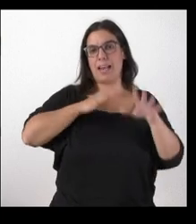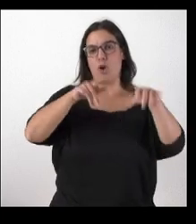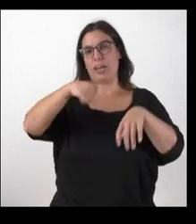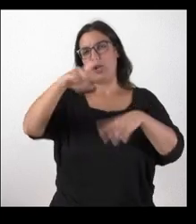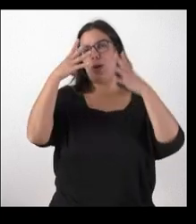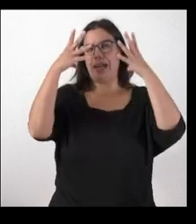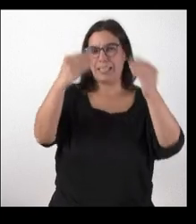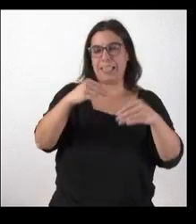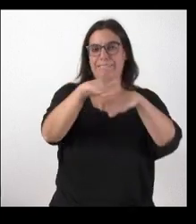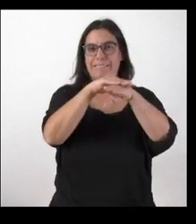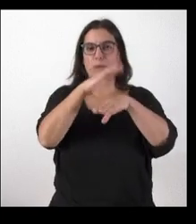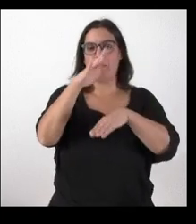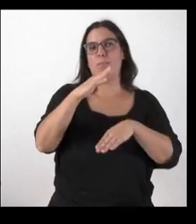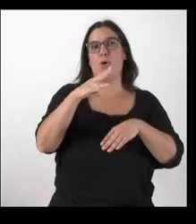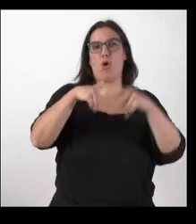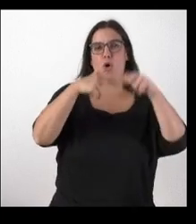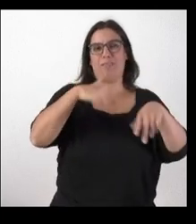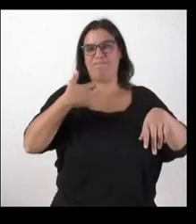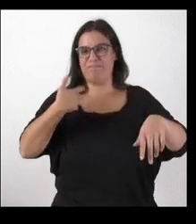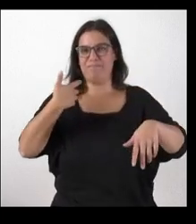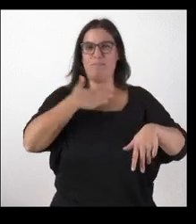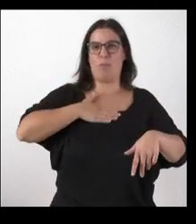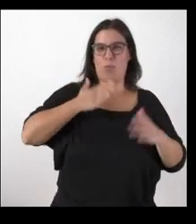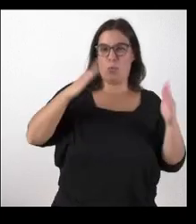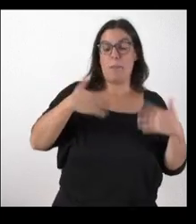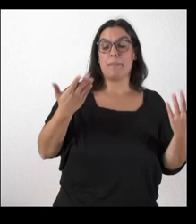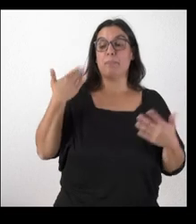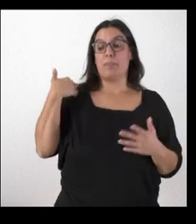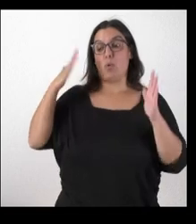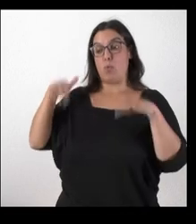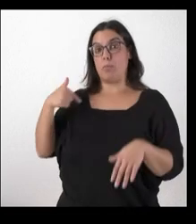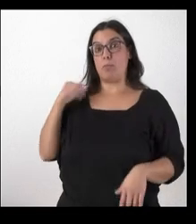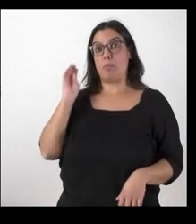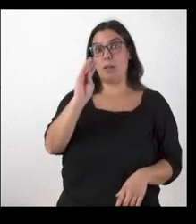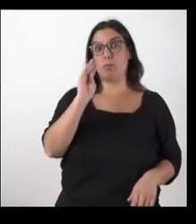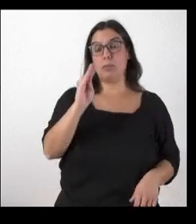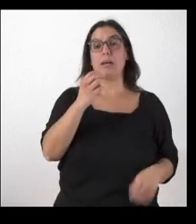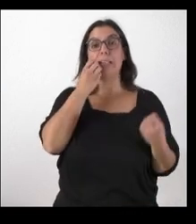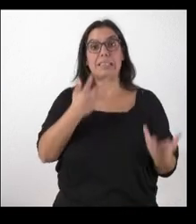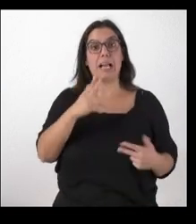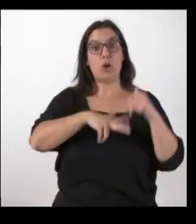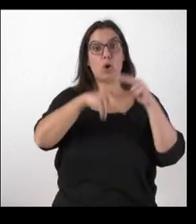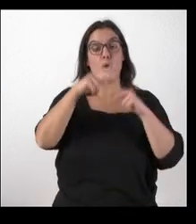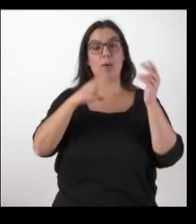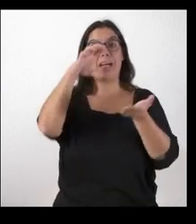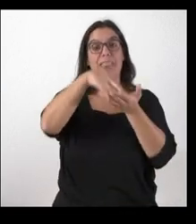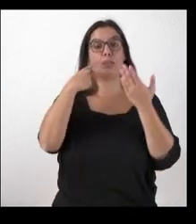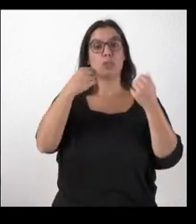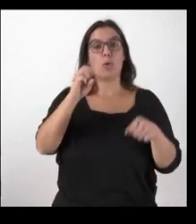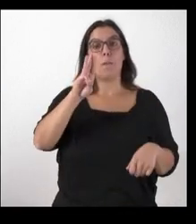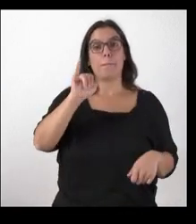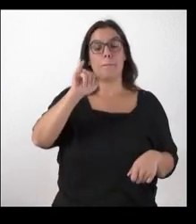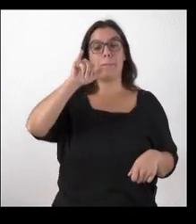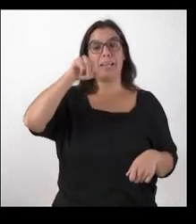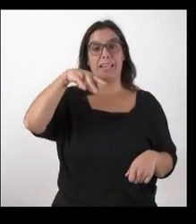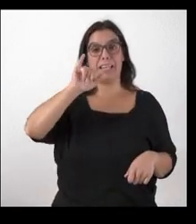y disculpas por los daños que se puedan ocasionar la última vez que le pregunté por cómo van las obras del Centro de Salud de Pinilla que llevan un año